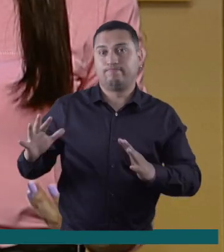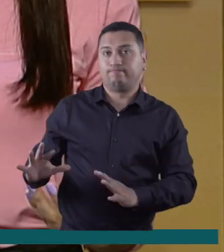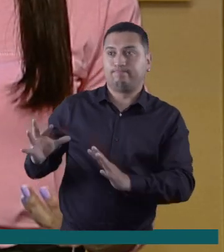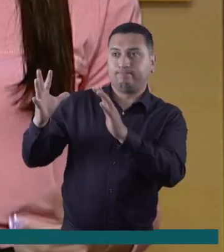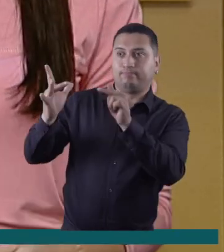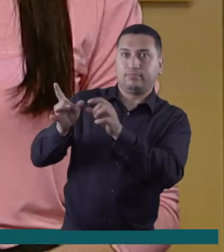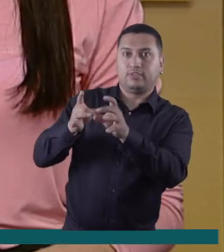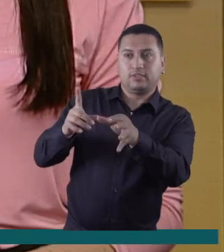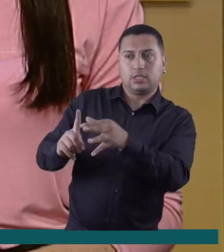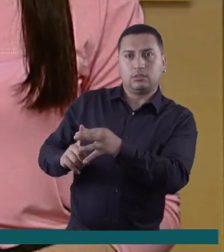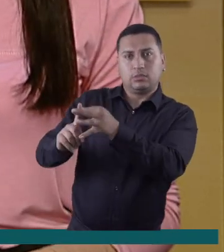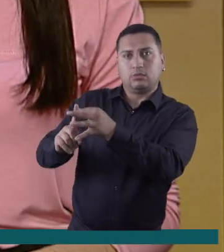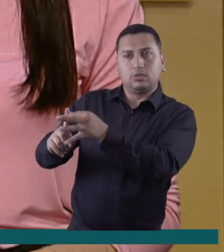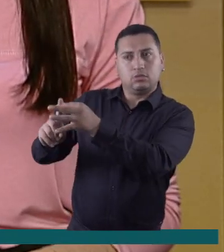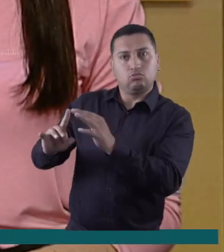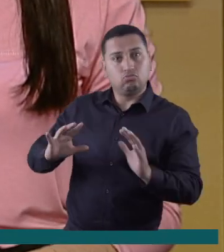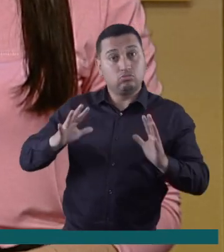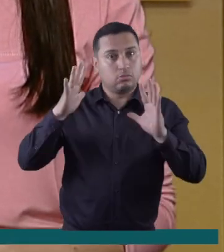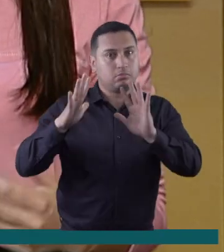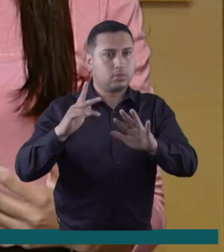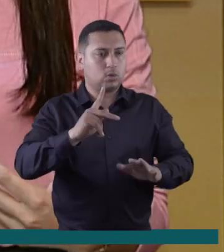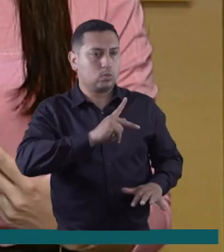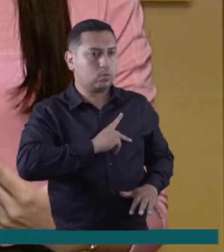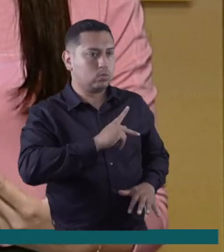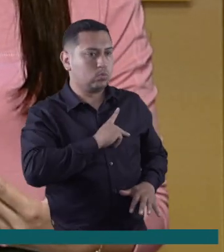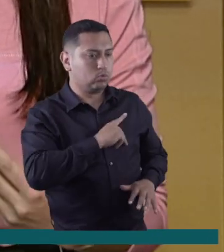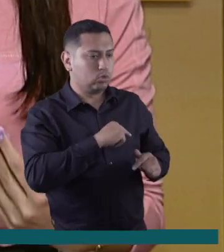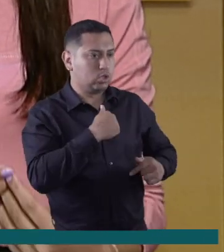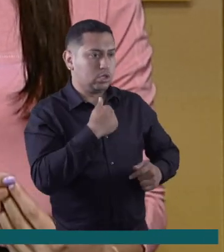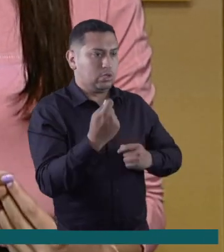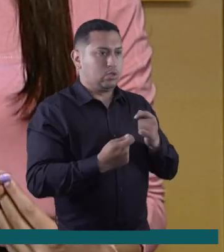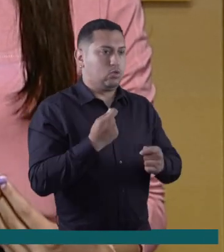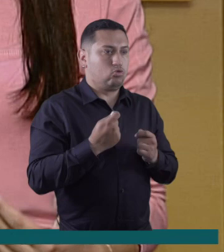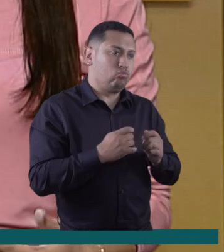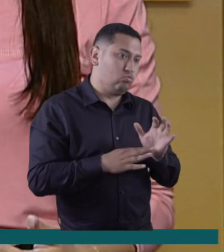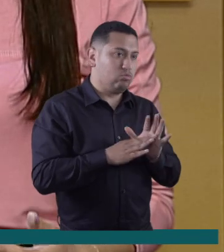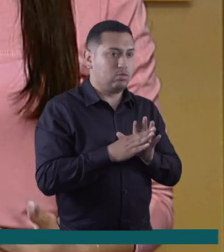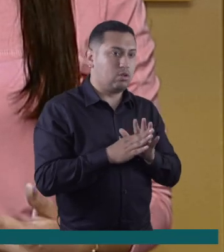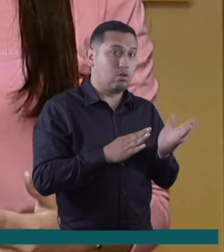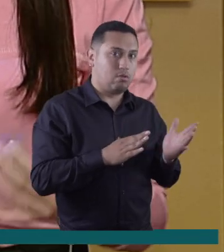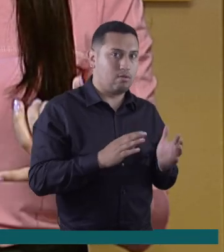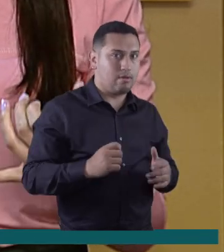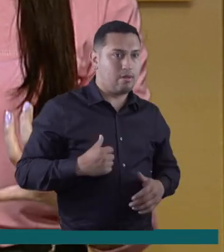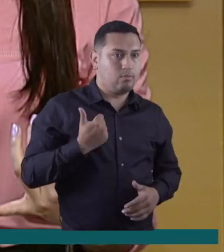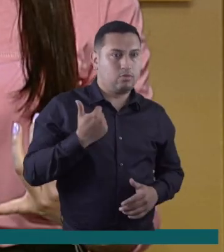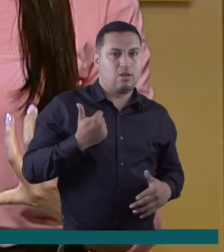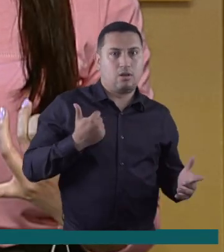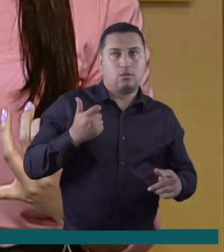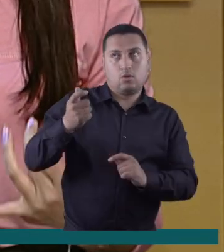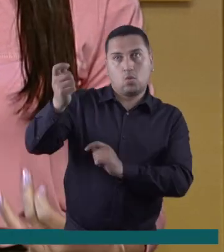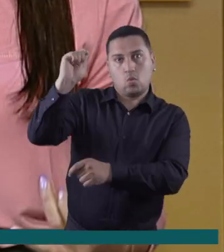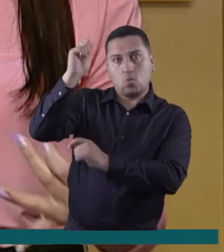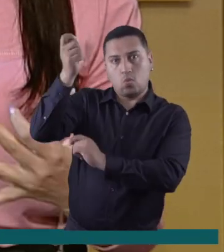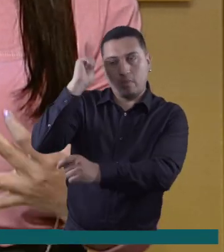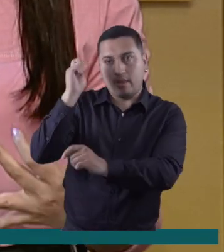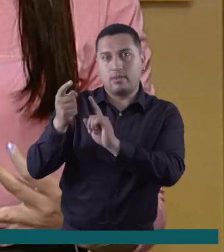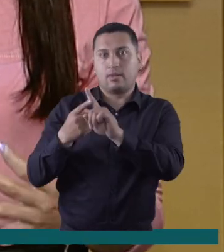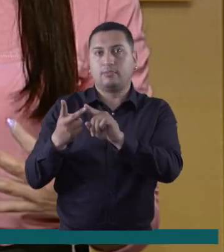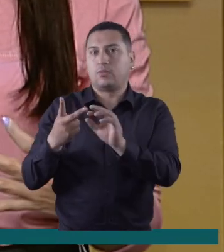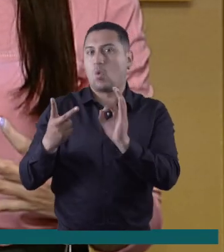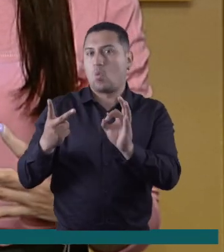de festividad, pero los que han decidido emprender pueden aprovecharlas a su favor. Fechas como el mes de la cometa en Colombia,